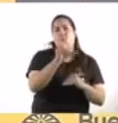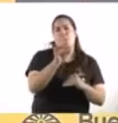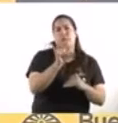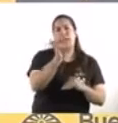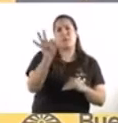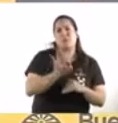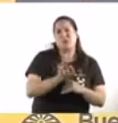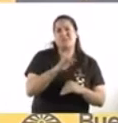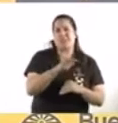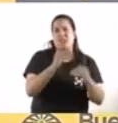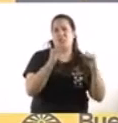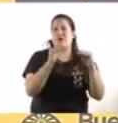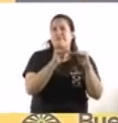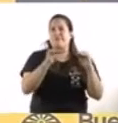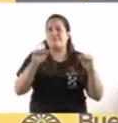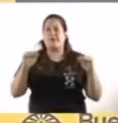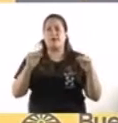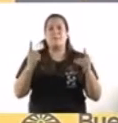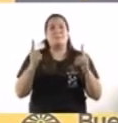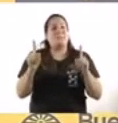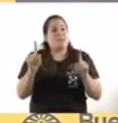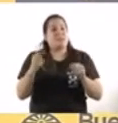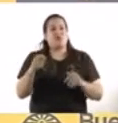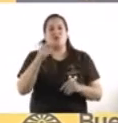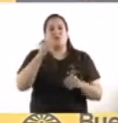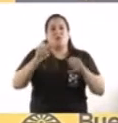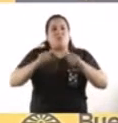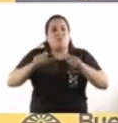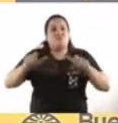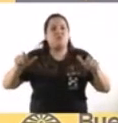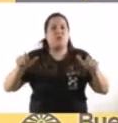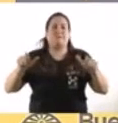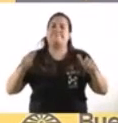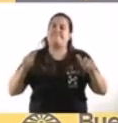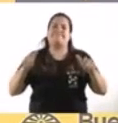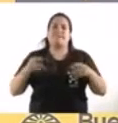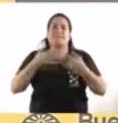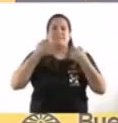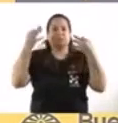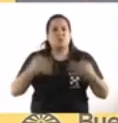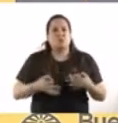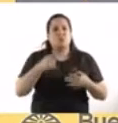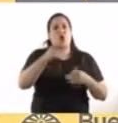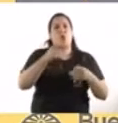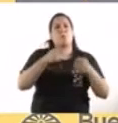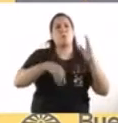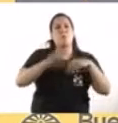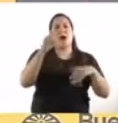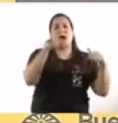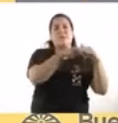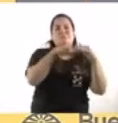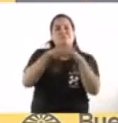que el aumento en la cantidad de contagios se traduzca en un aumento en el uso de las camas en las próximas semanas.